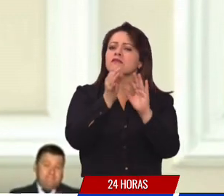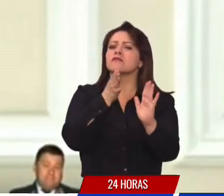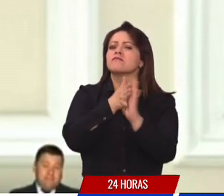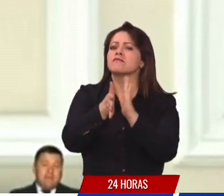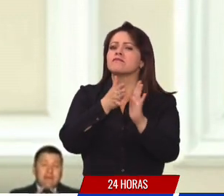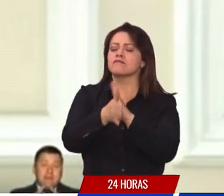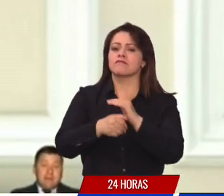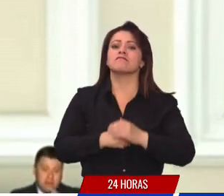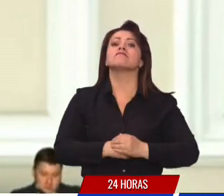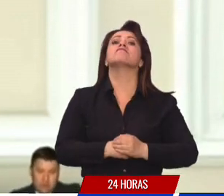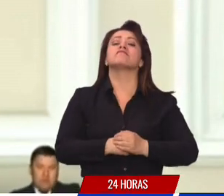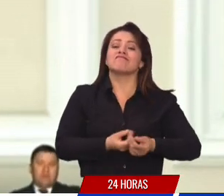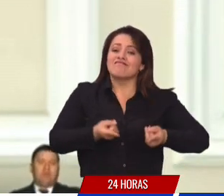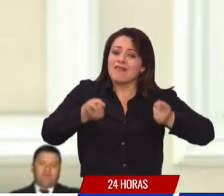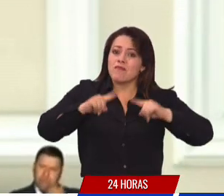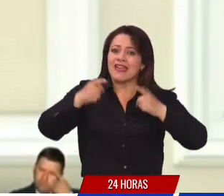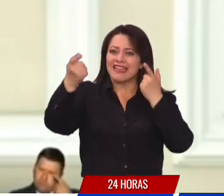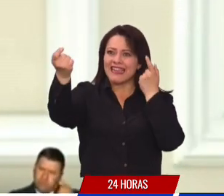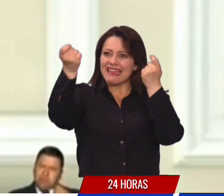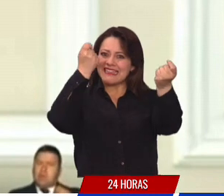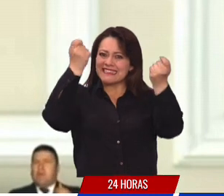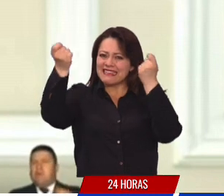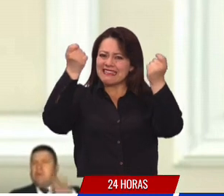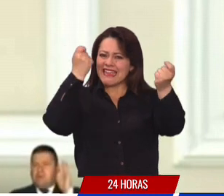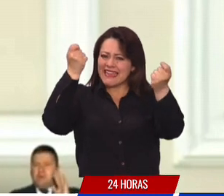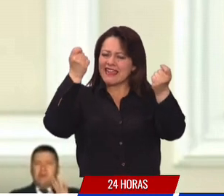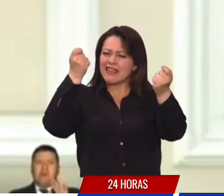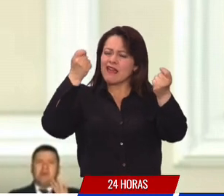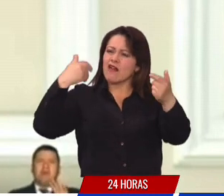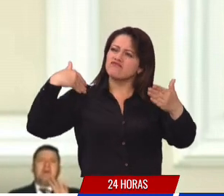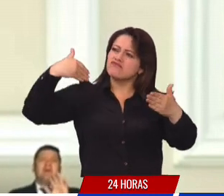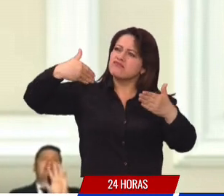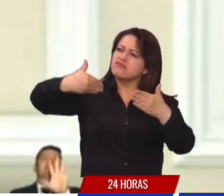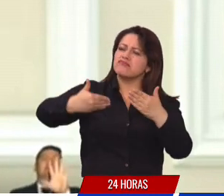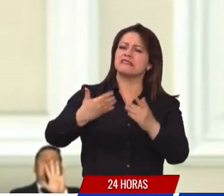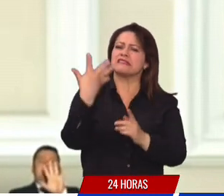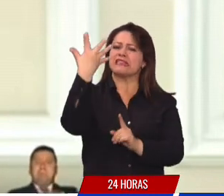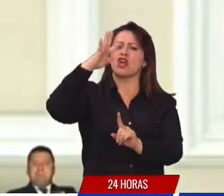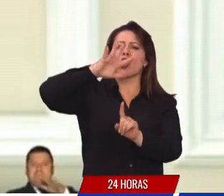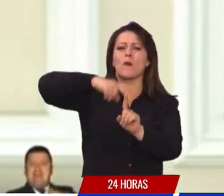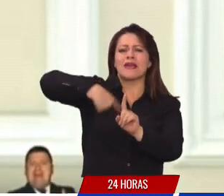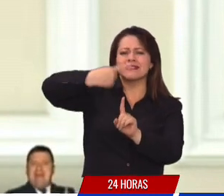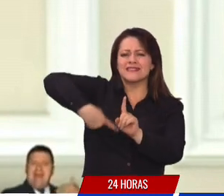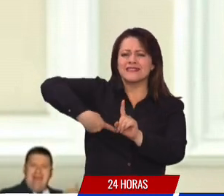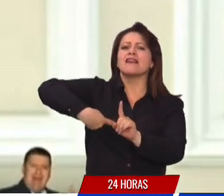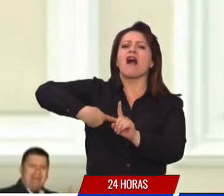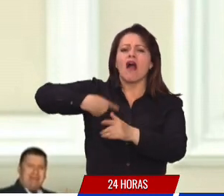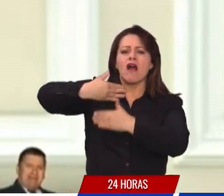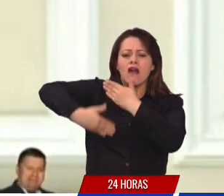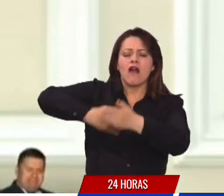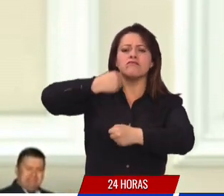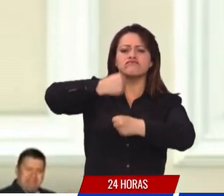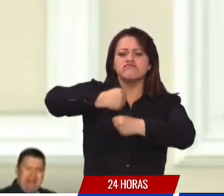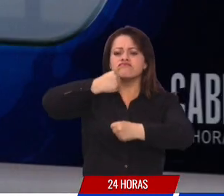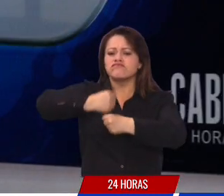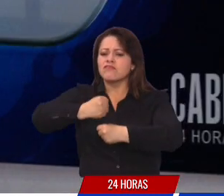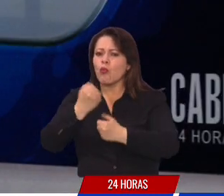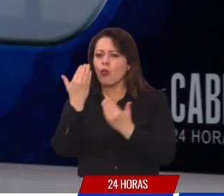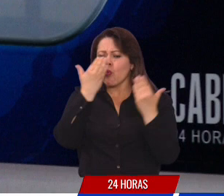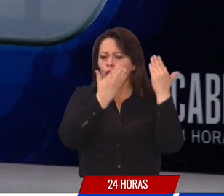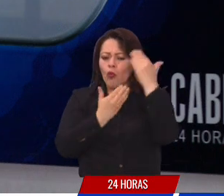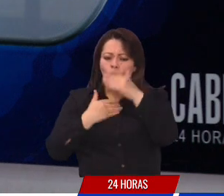que nosotros hemos hecho una estrategia que lleva ya más de cinco meses continuos de trabajo, de implementación.